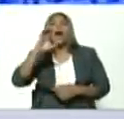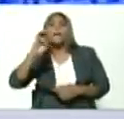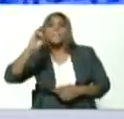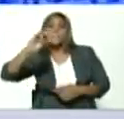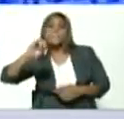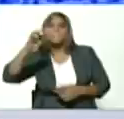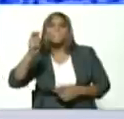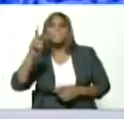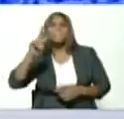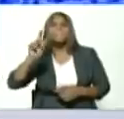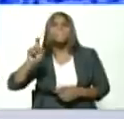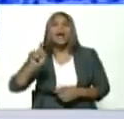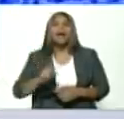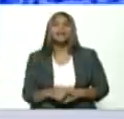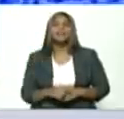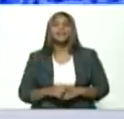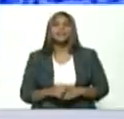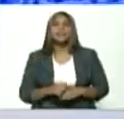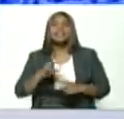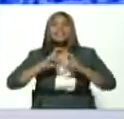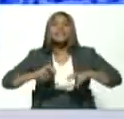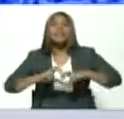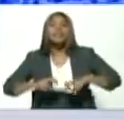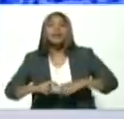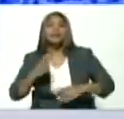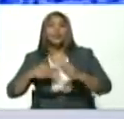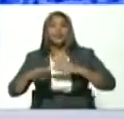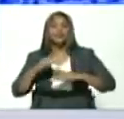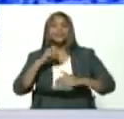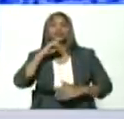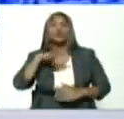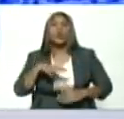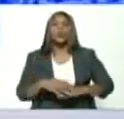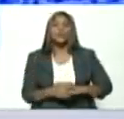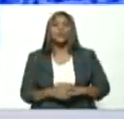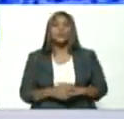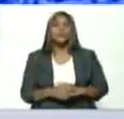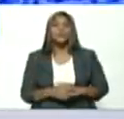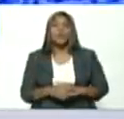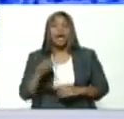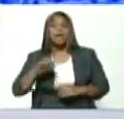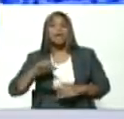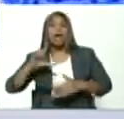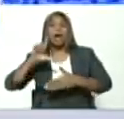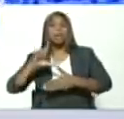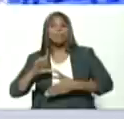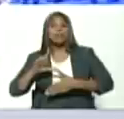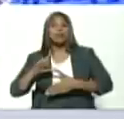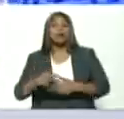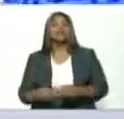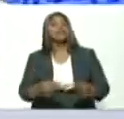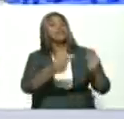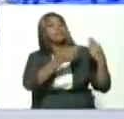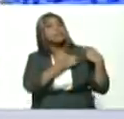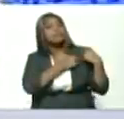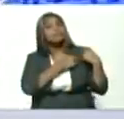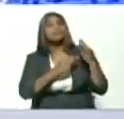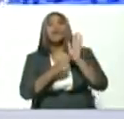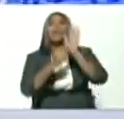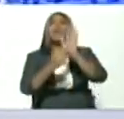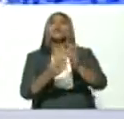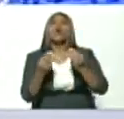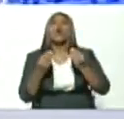Fairbork y aquí en América Latina nos encargamos de